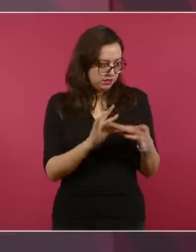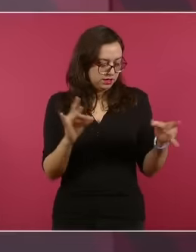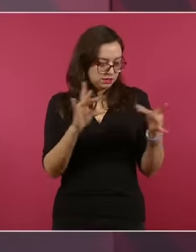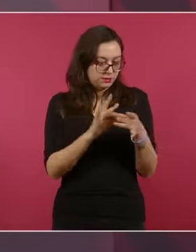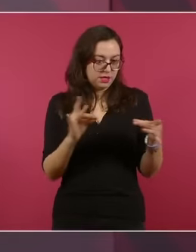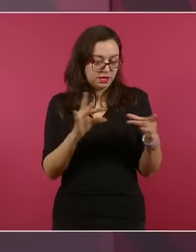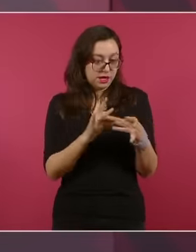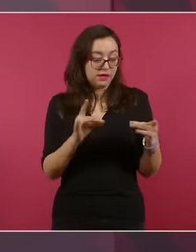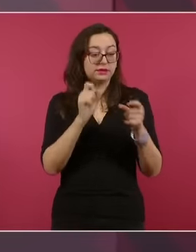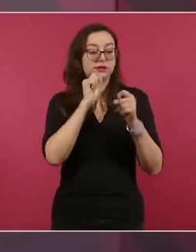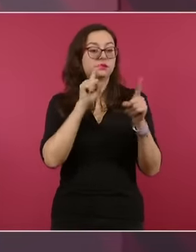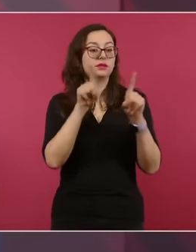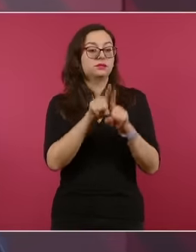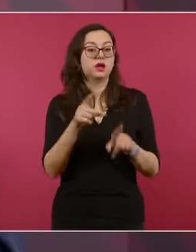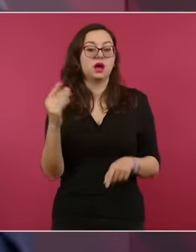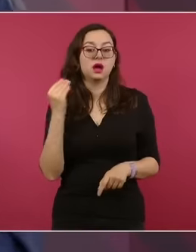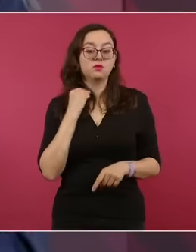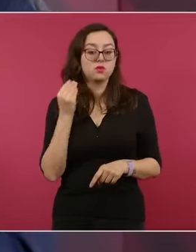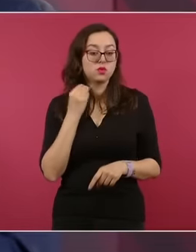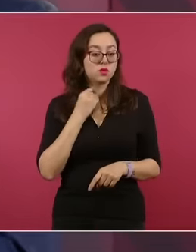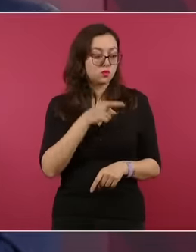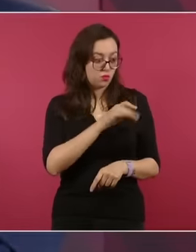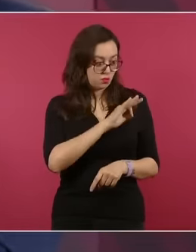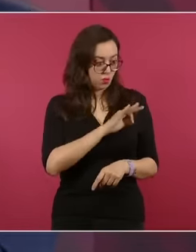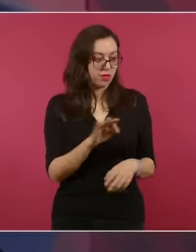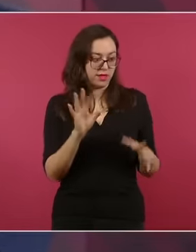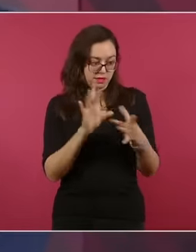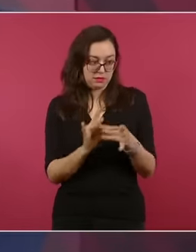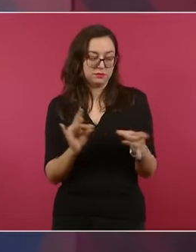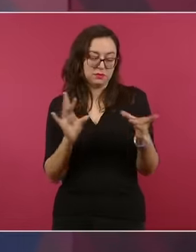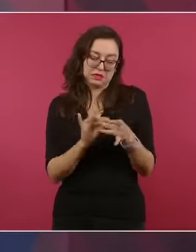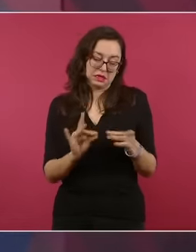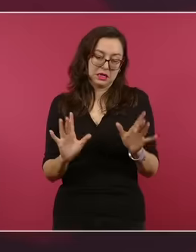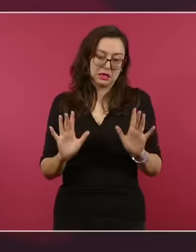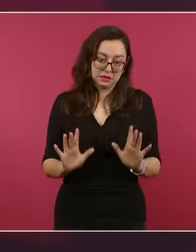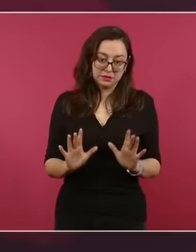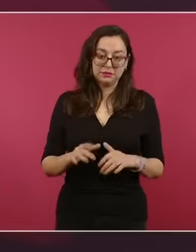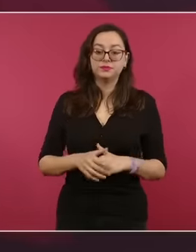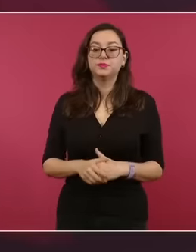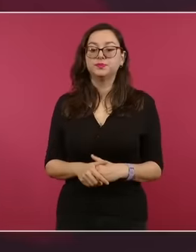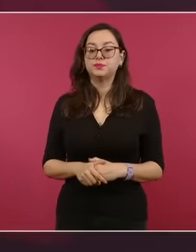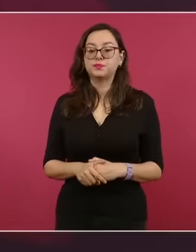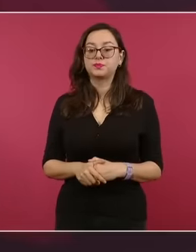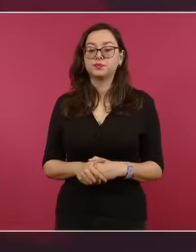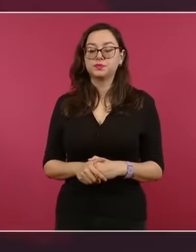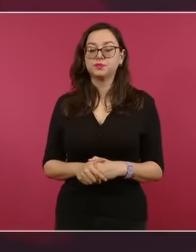nuestro asesor jurídico